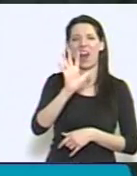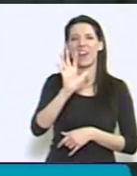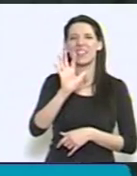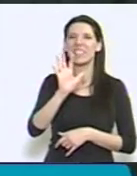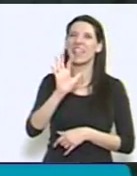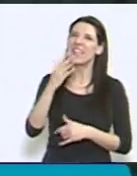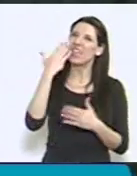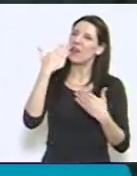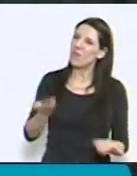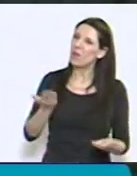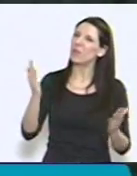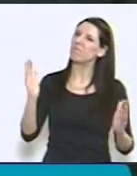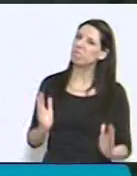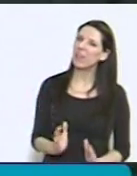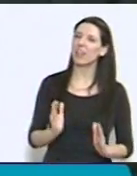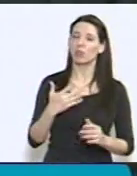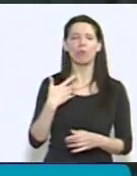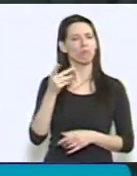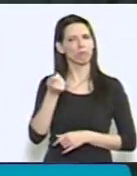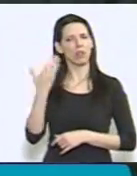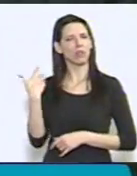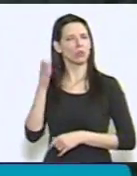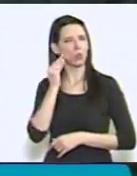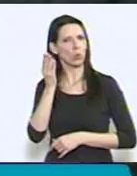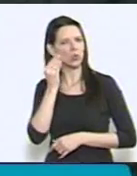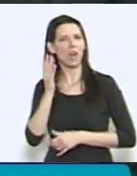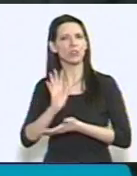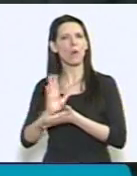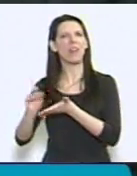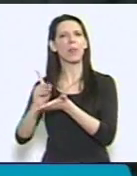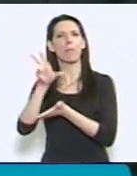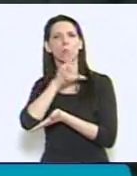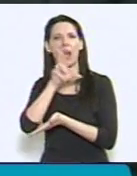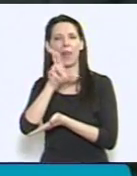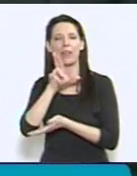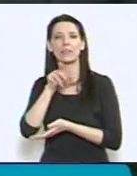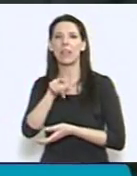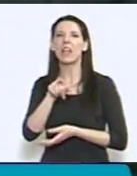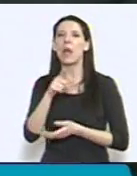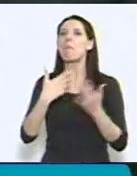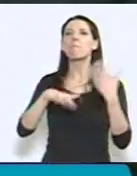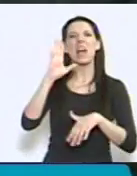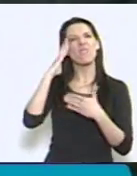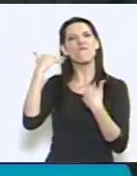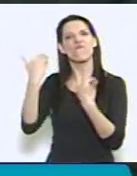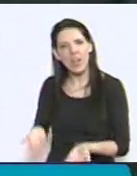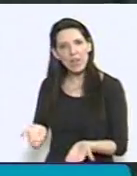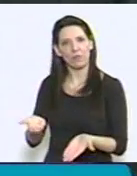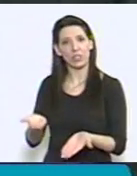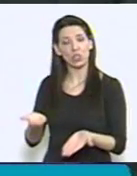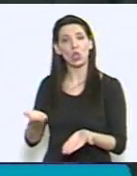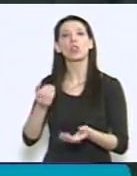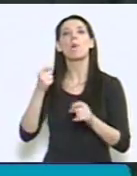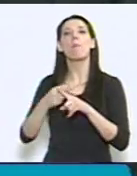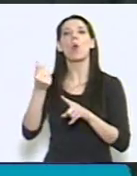recién escuchaba una diputada de esas regiones de nuestro país, se vean más beneficiadas por estas políticas con montos